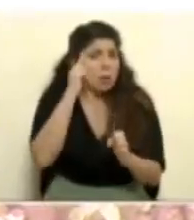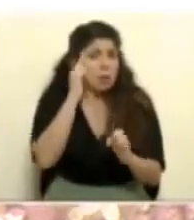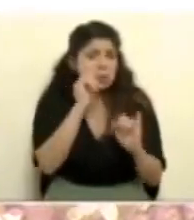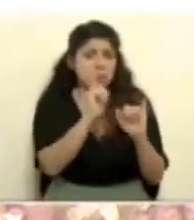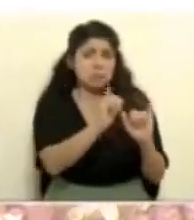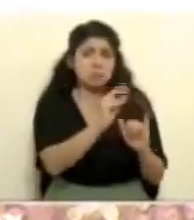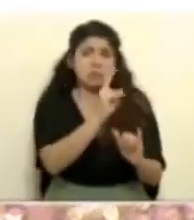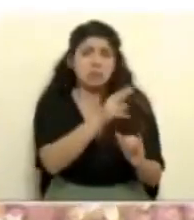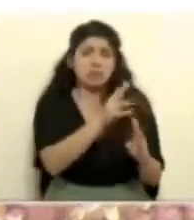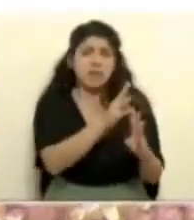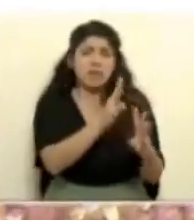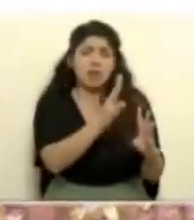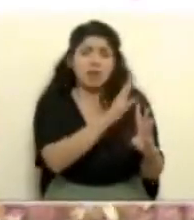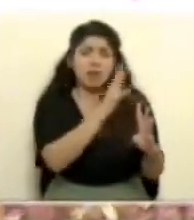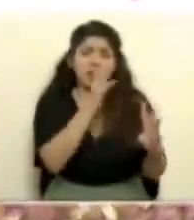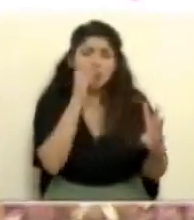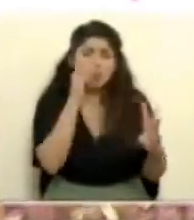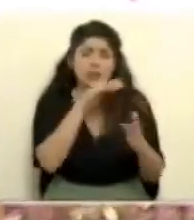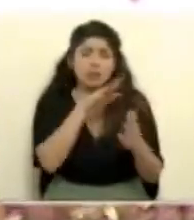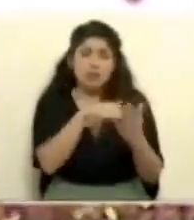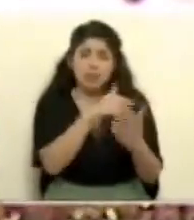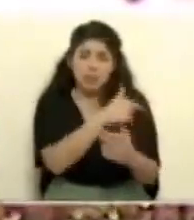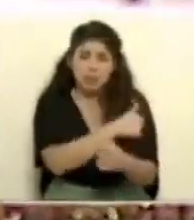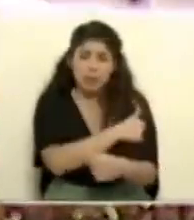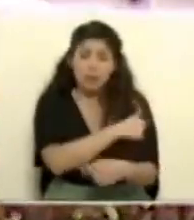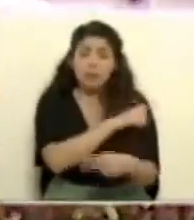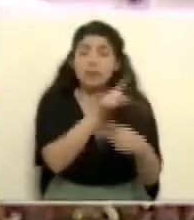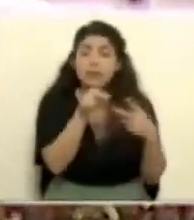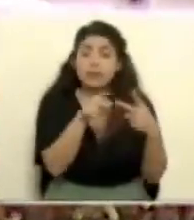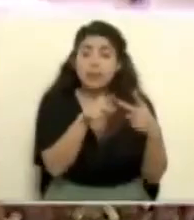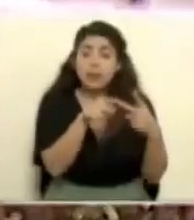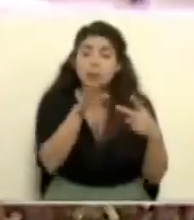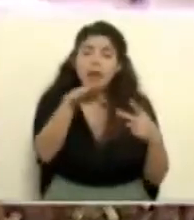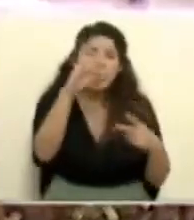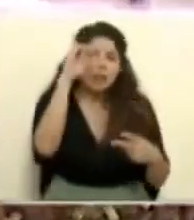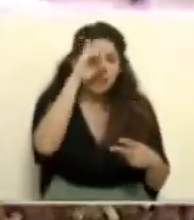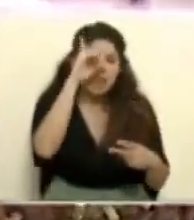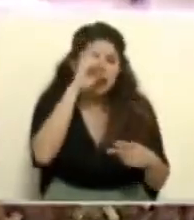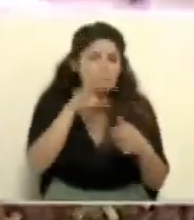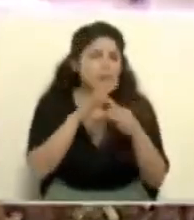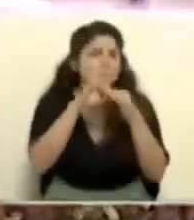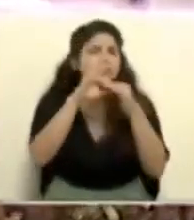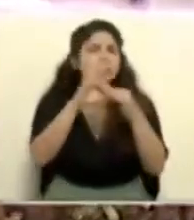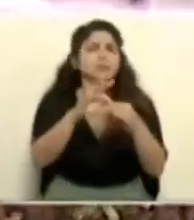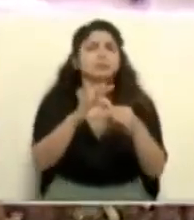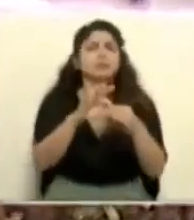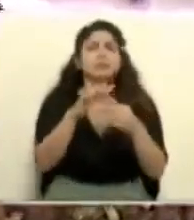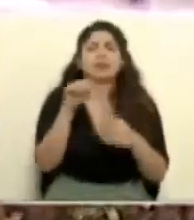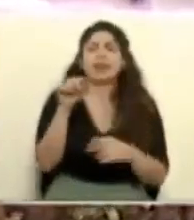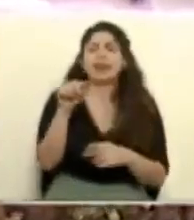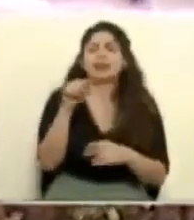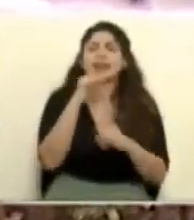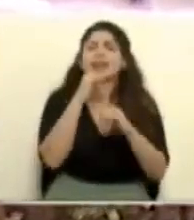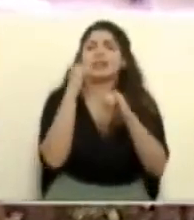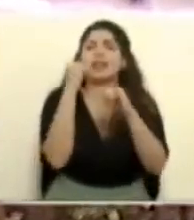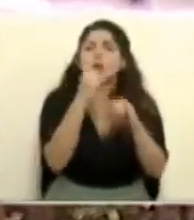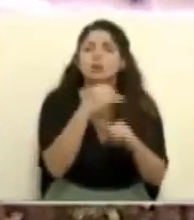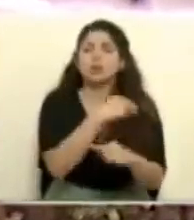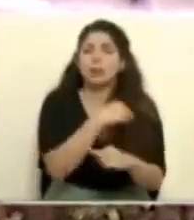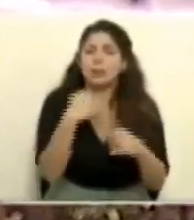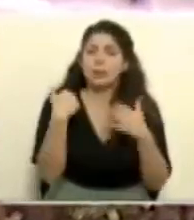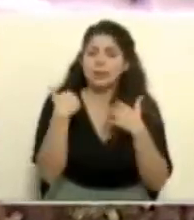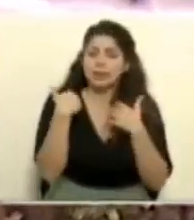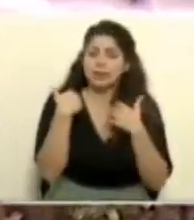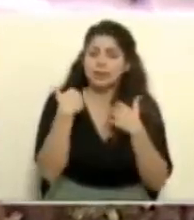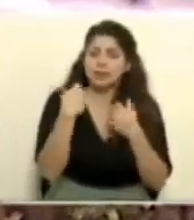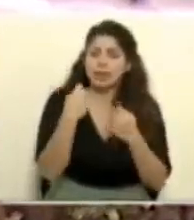el tema de las filas en los centros de vacunación? Y la segunda sería Don Daniel con respecto a esta denuncia que ha el ministerio de salud